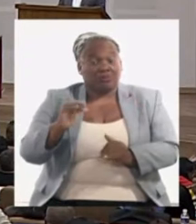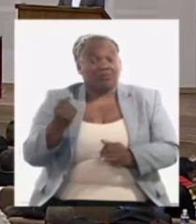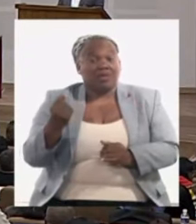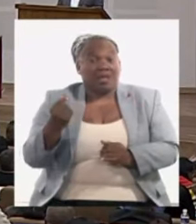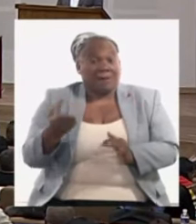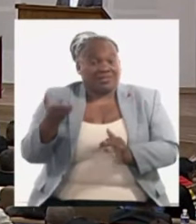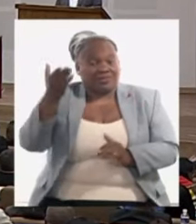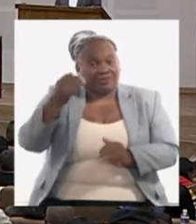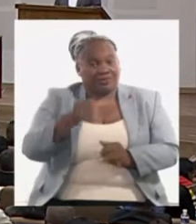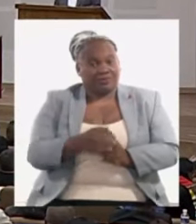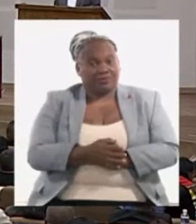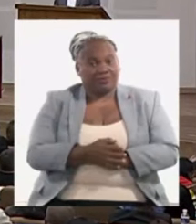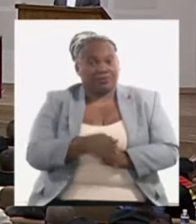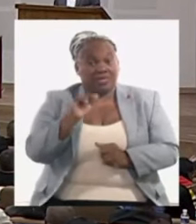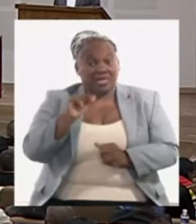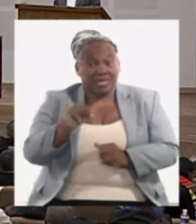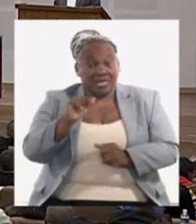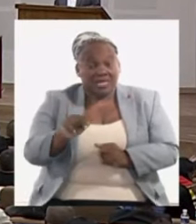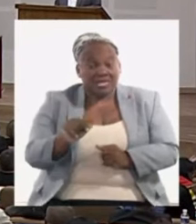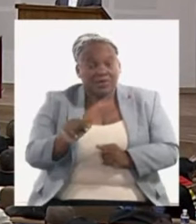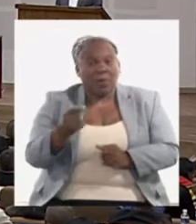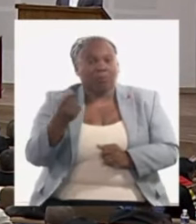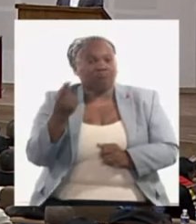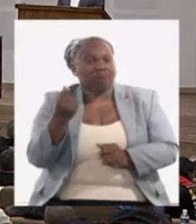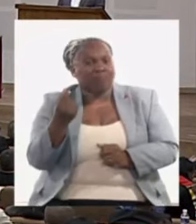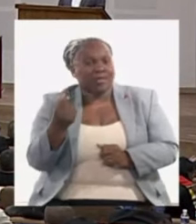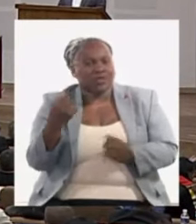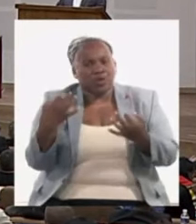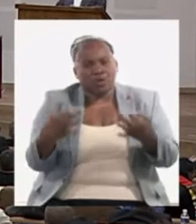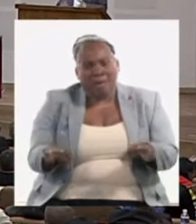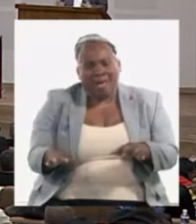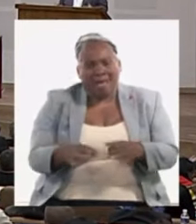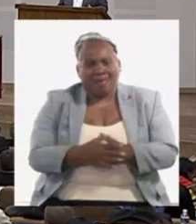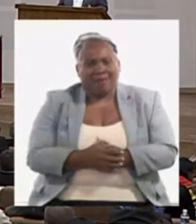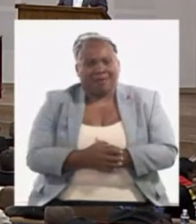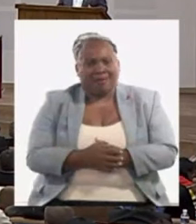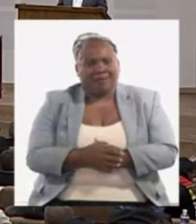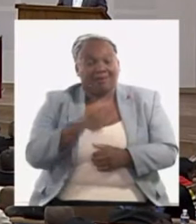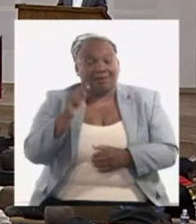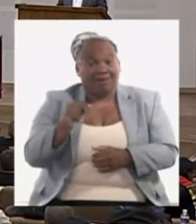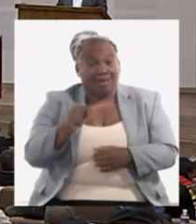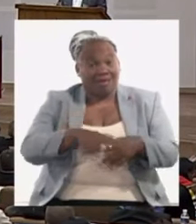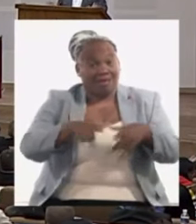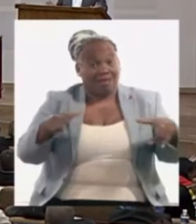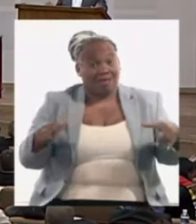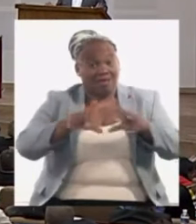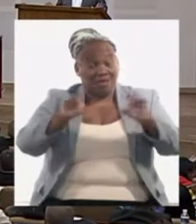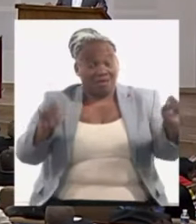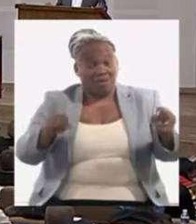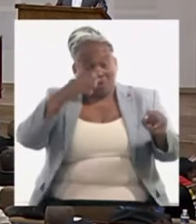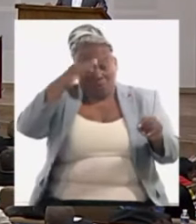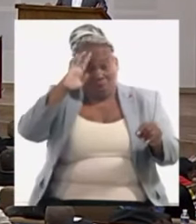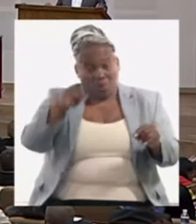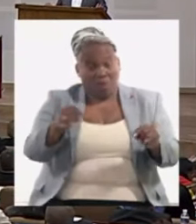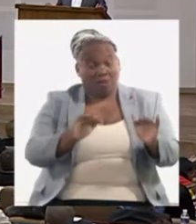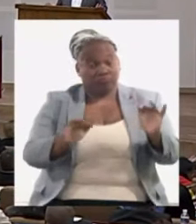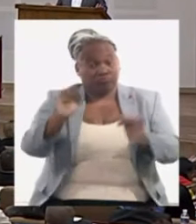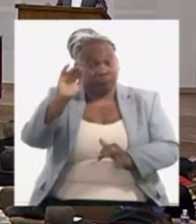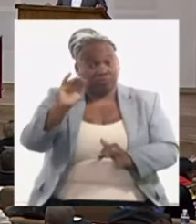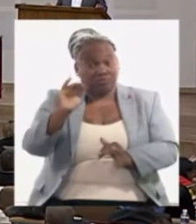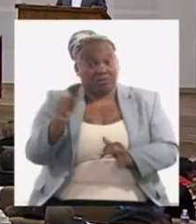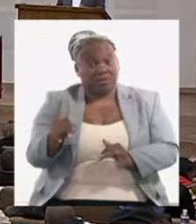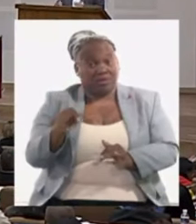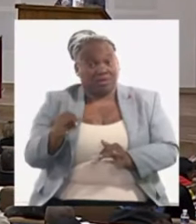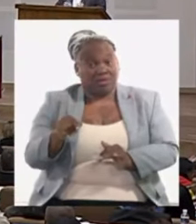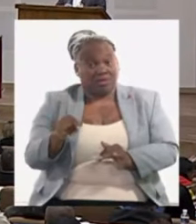precios porque esto se mide a precios corrientes y prácticamente en todo el país hoy estamos sobre cumpliendo la circulación mercantil